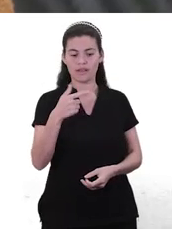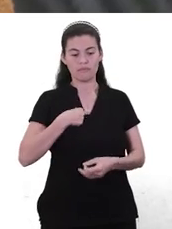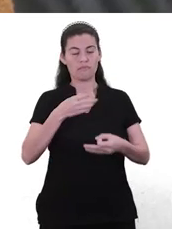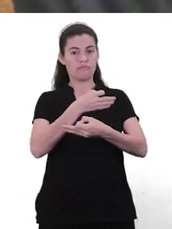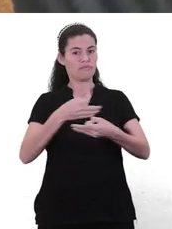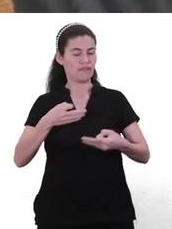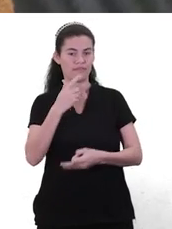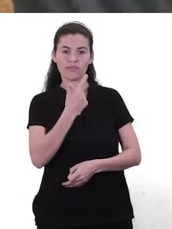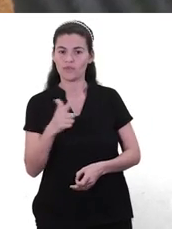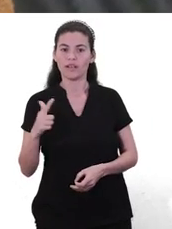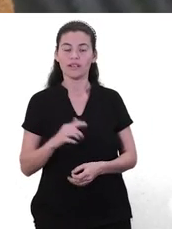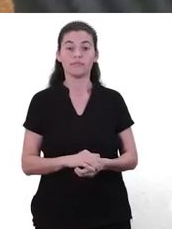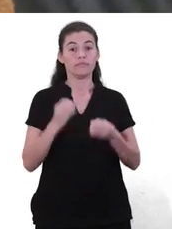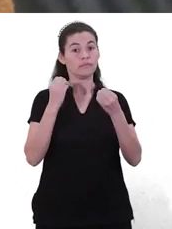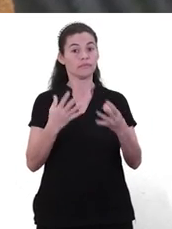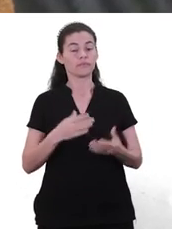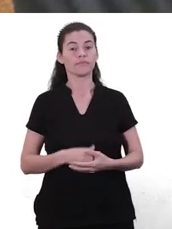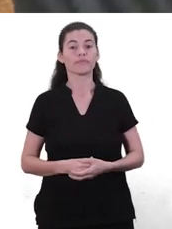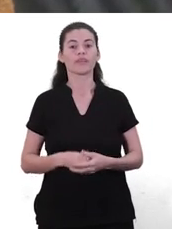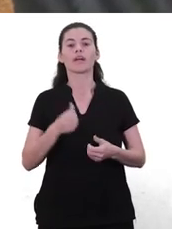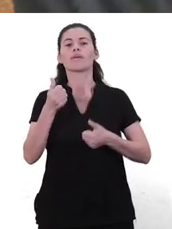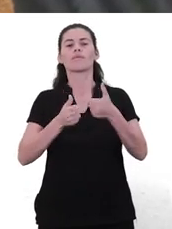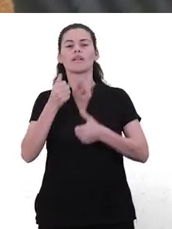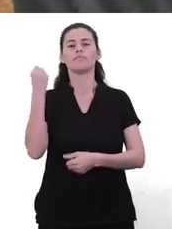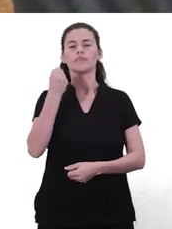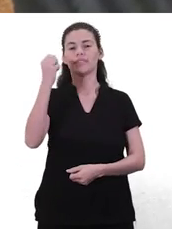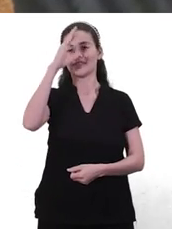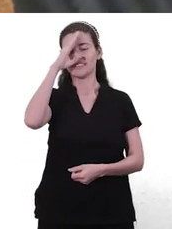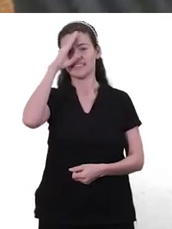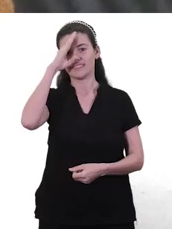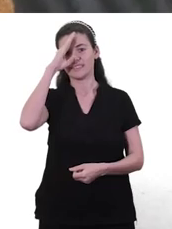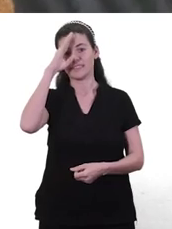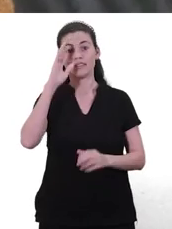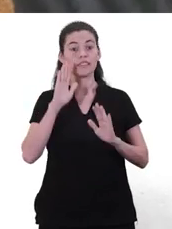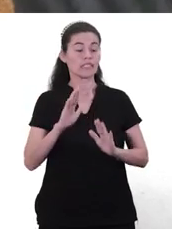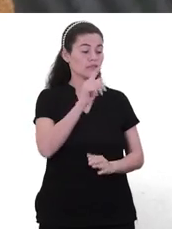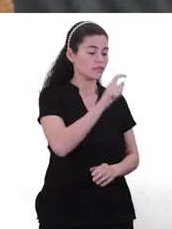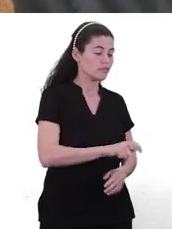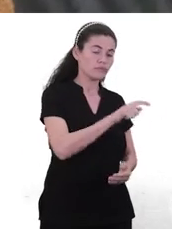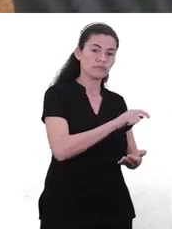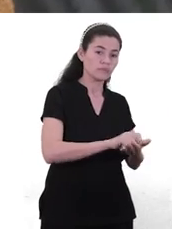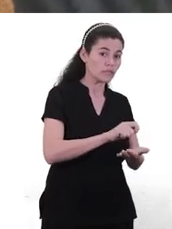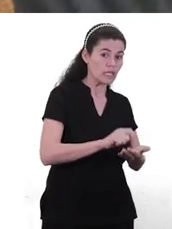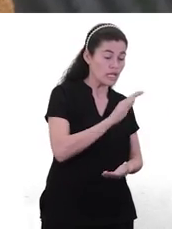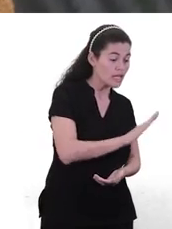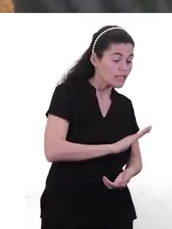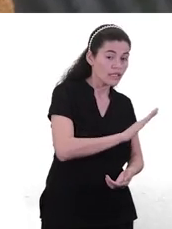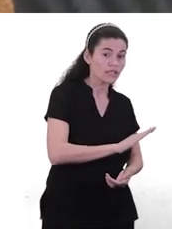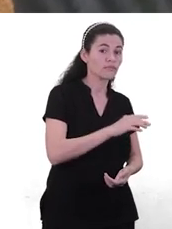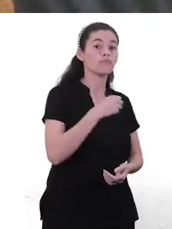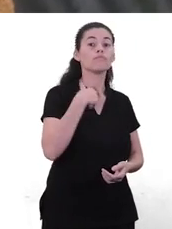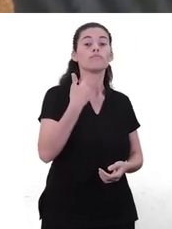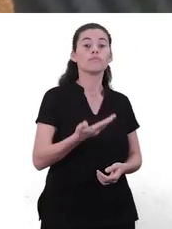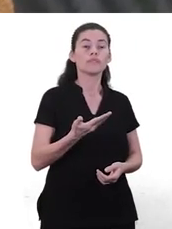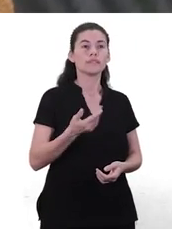nos sentimos presionados, ¿verdad? Y es mucho mayor el aprendizaje que van a tener cuando hacen la tarea solos y no les sale bien. Y después